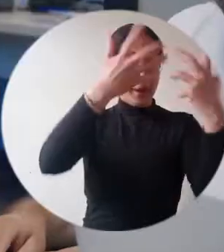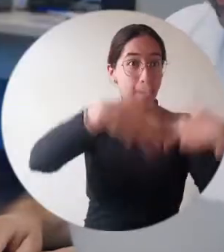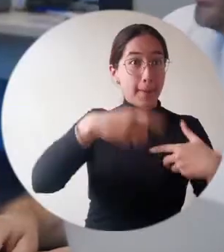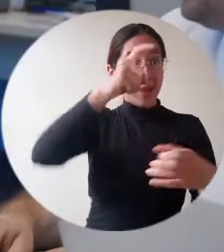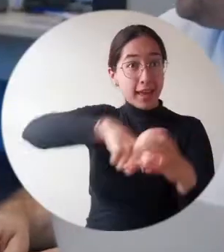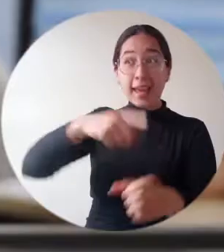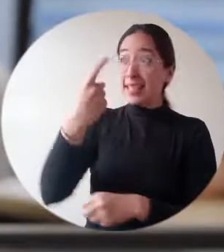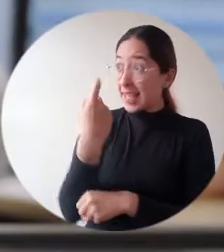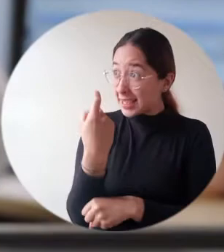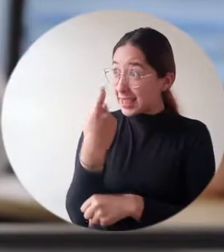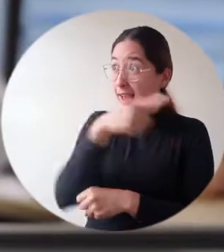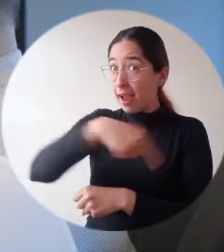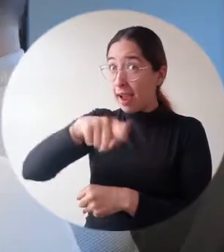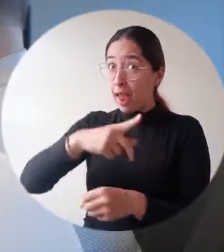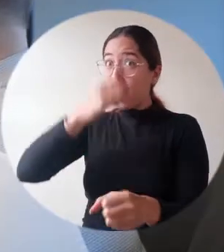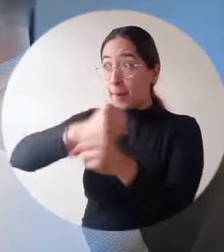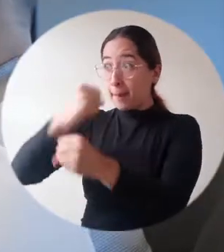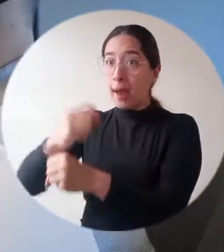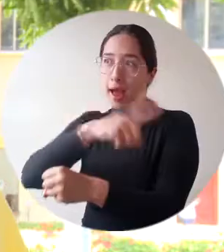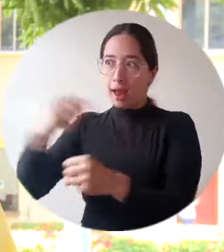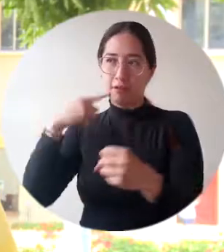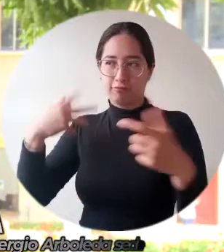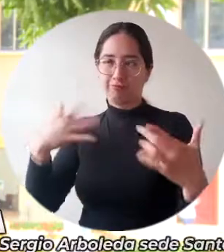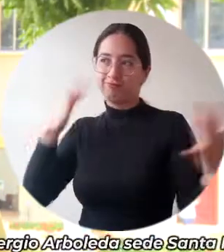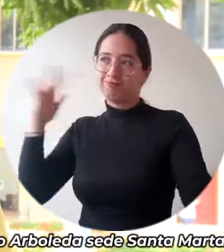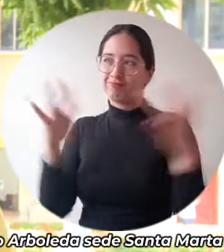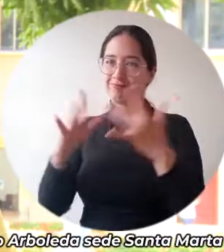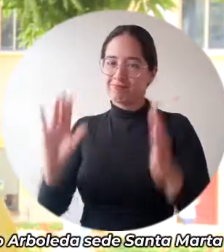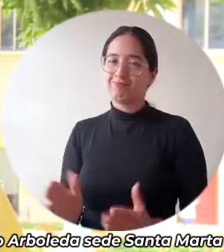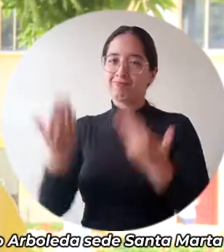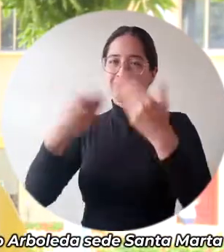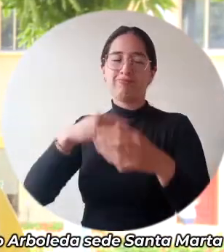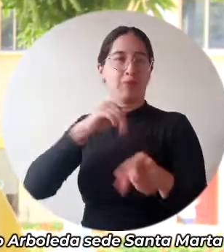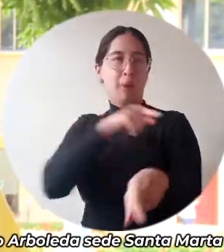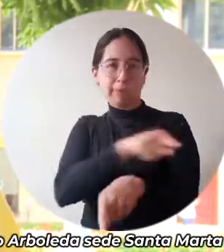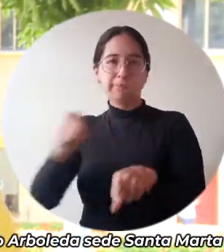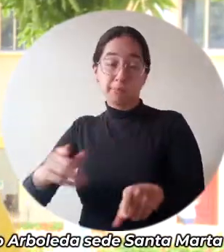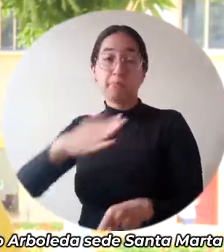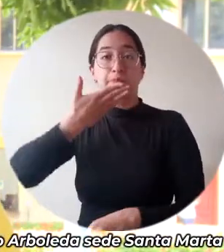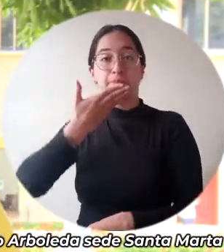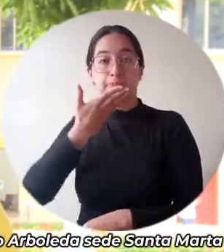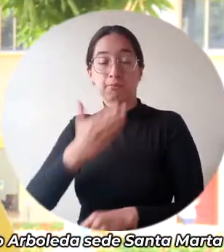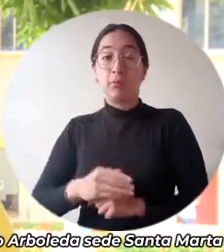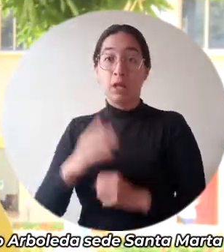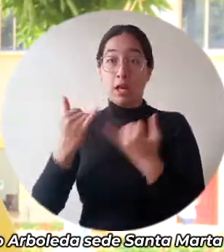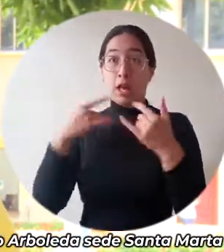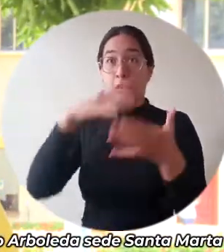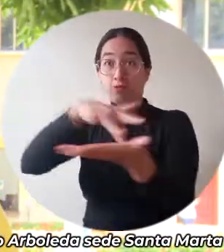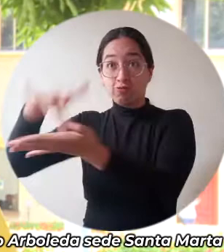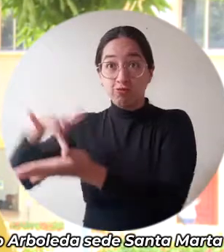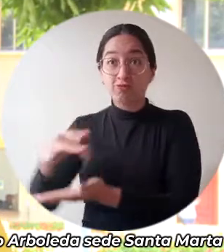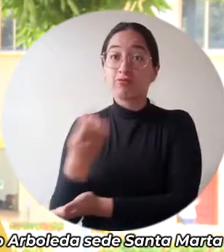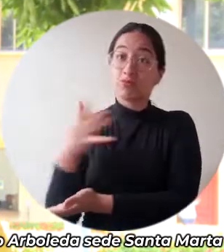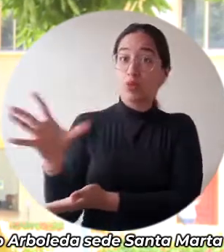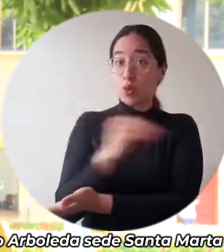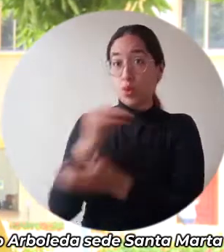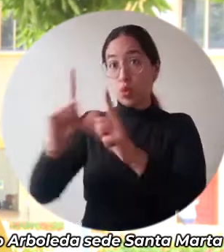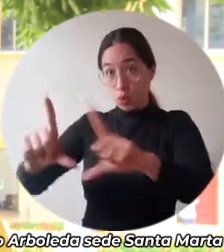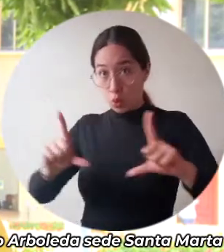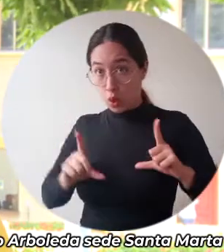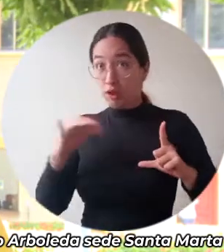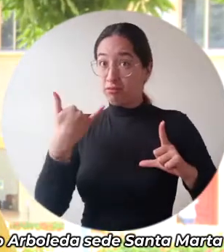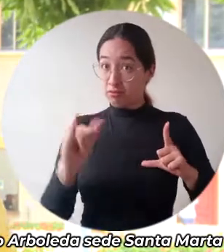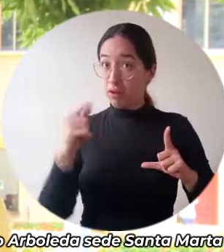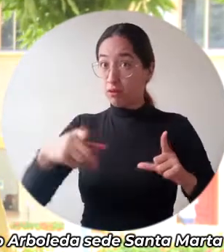se pueda cumplir ese objetivo de doble vía. Tenemos una amplia expectativa para la participación de nuestros egresados y de toda la comunidad